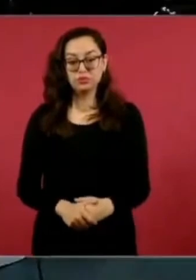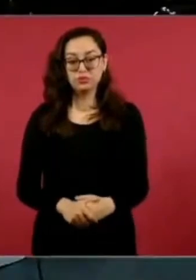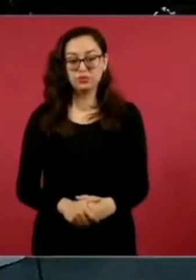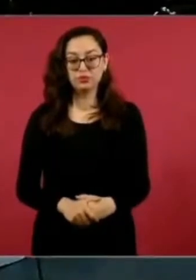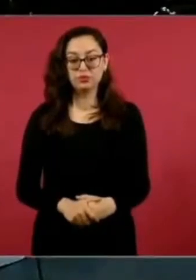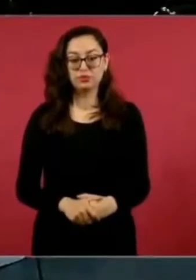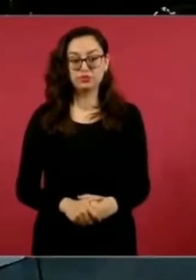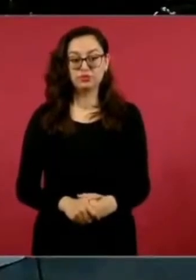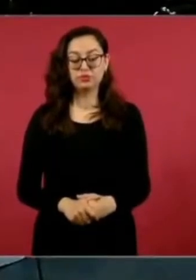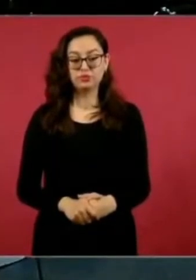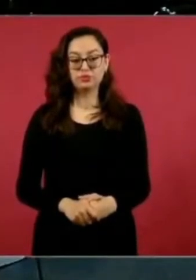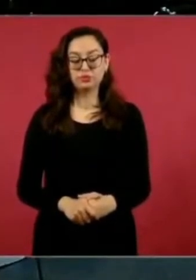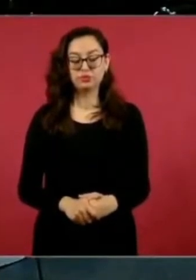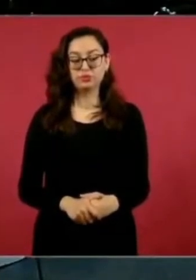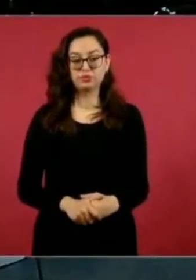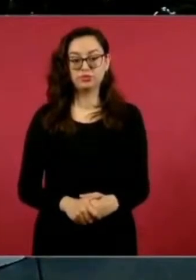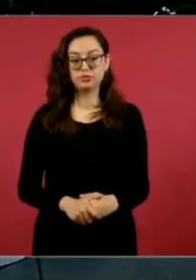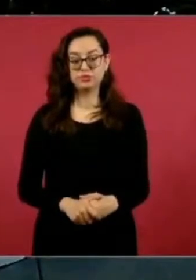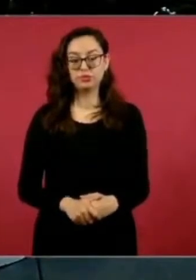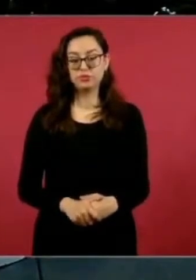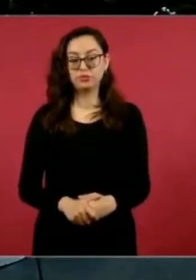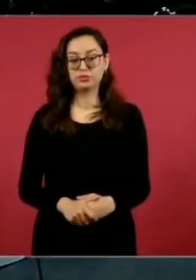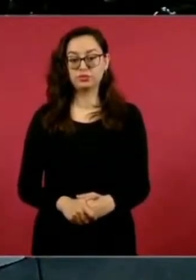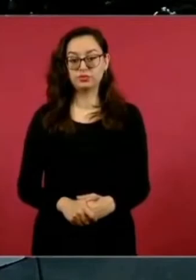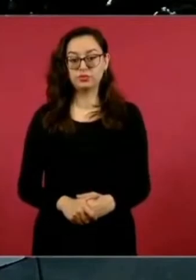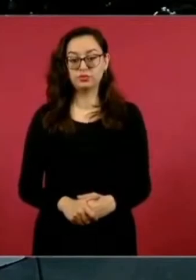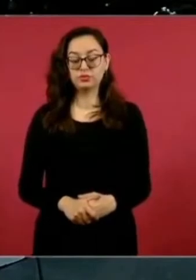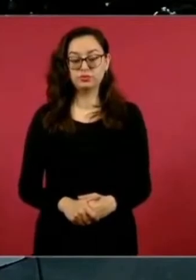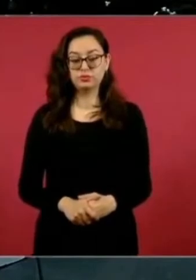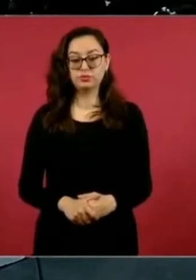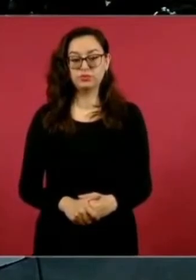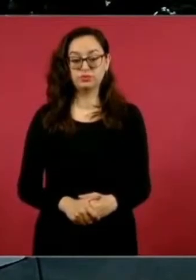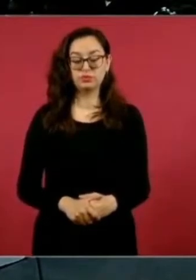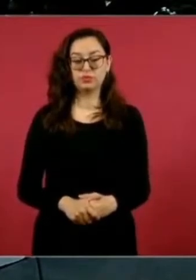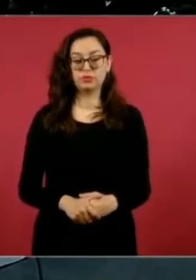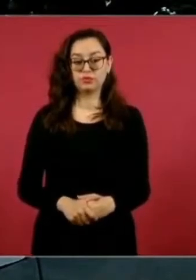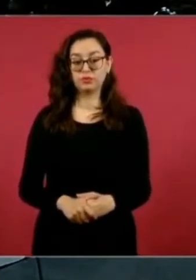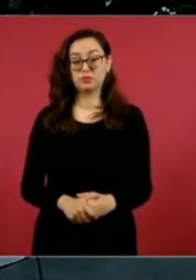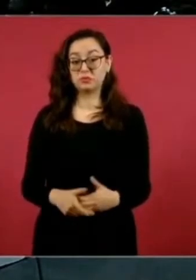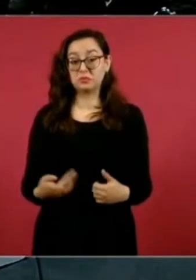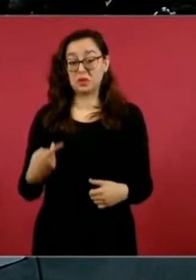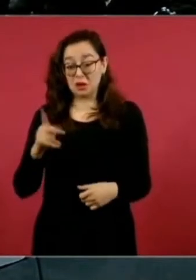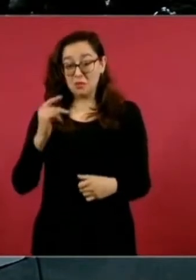Aquí está, pero ¿cómo estaríamos?